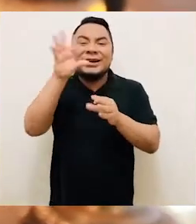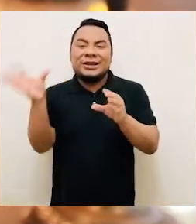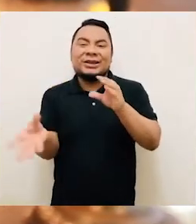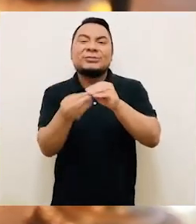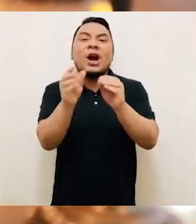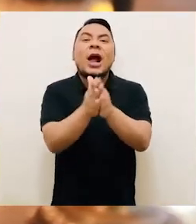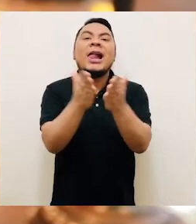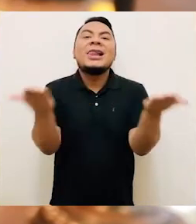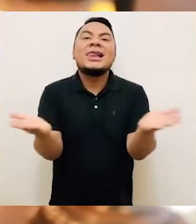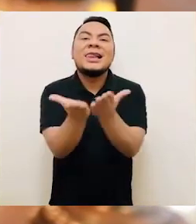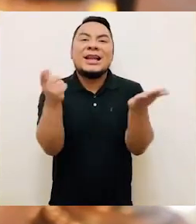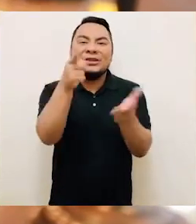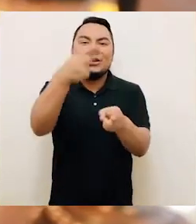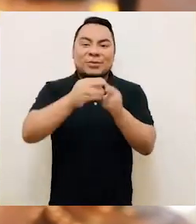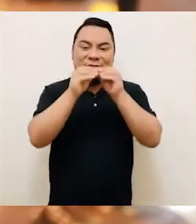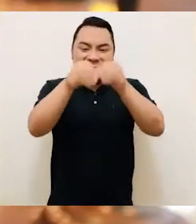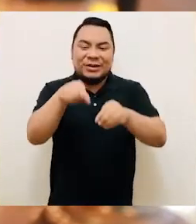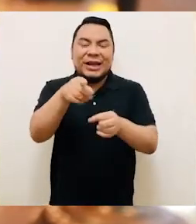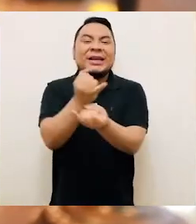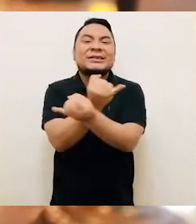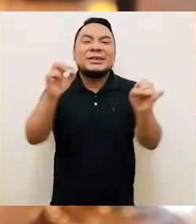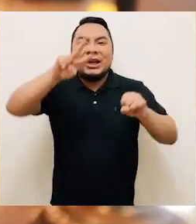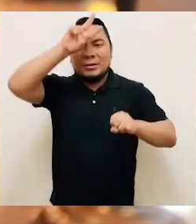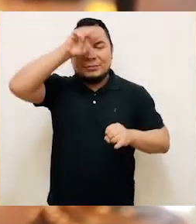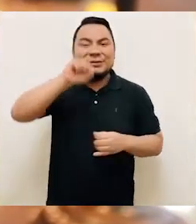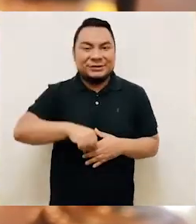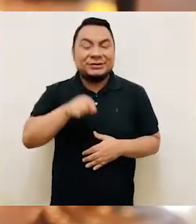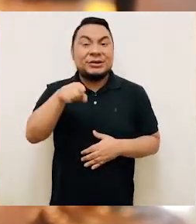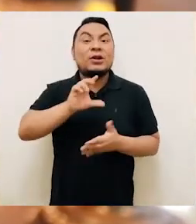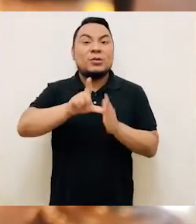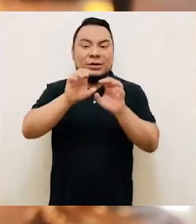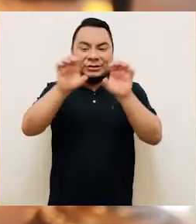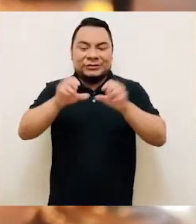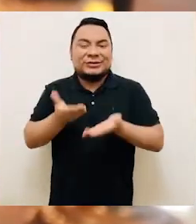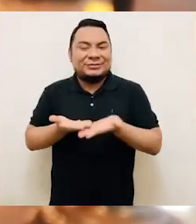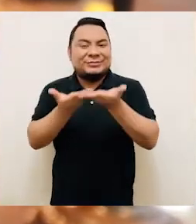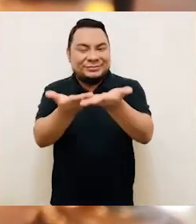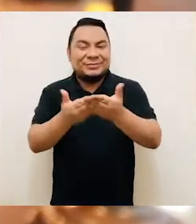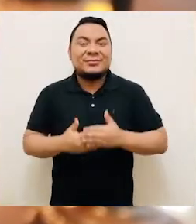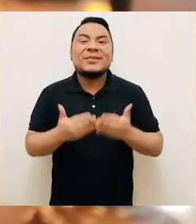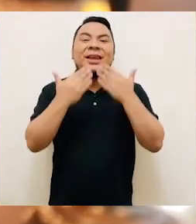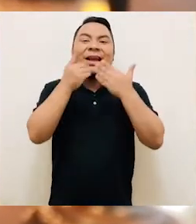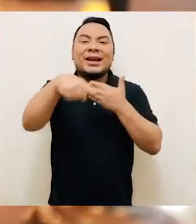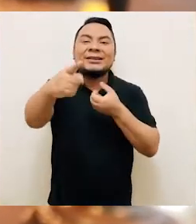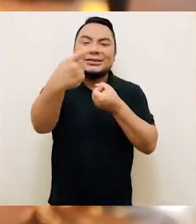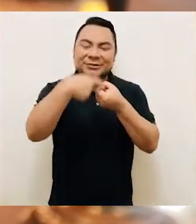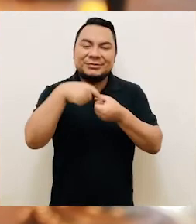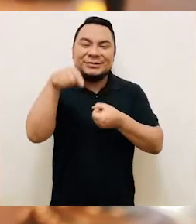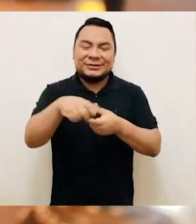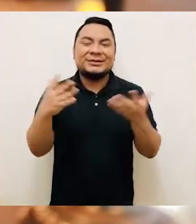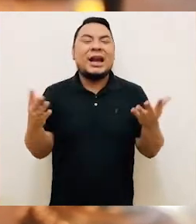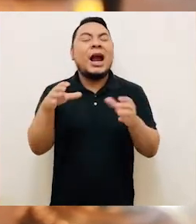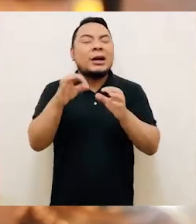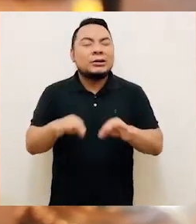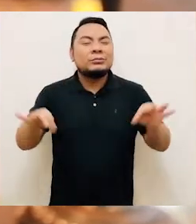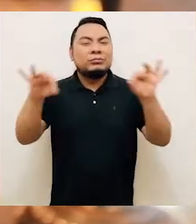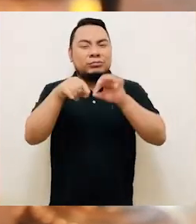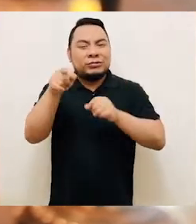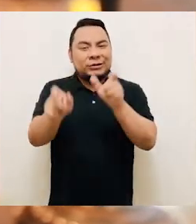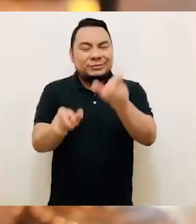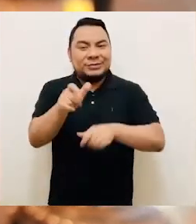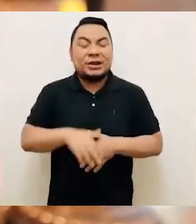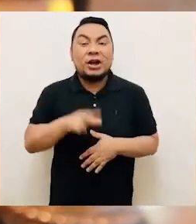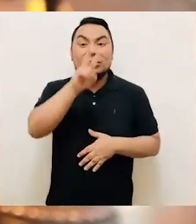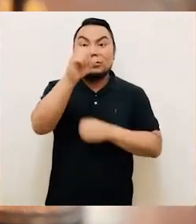incluidos en el libro que reafirma la independencia del Perú. Luego te enviaremos una constancia de registro. Gracias por participar en esta acción